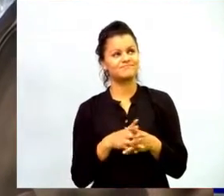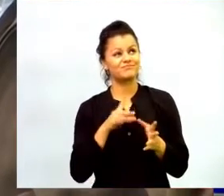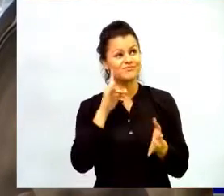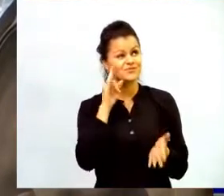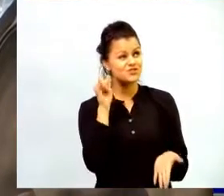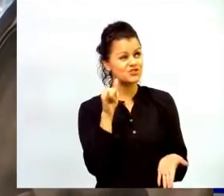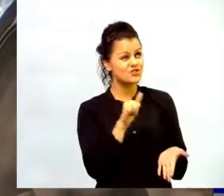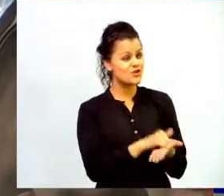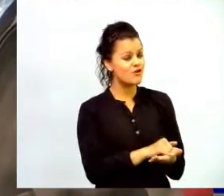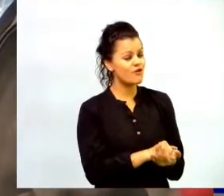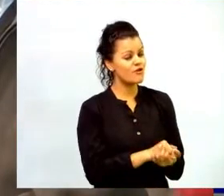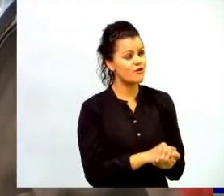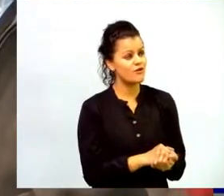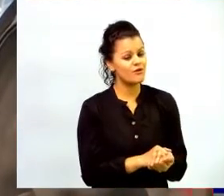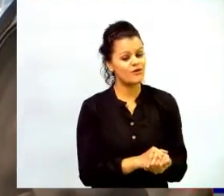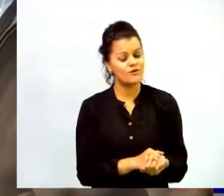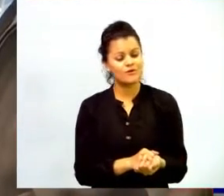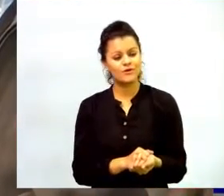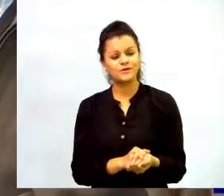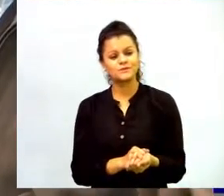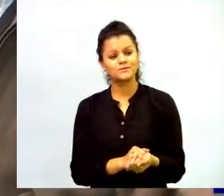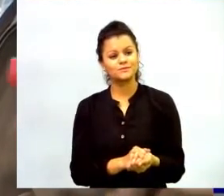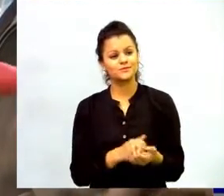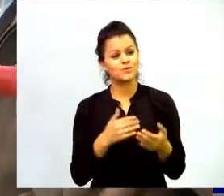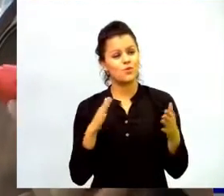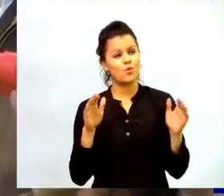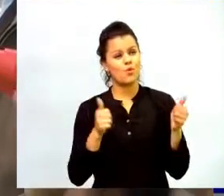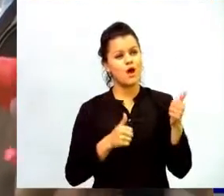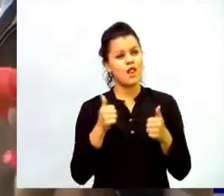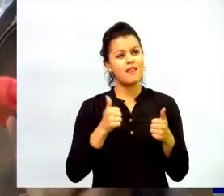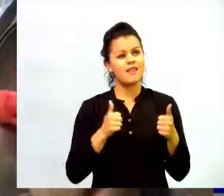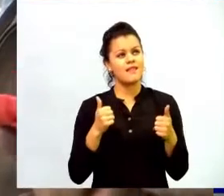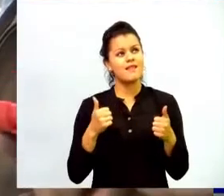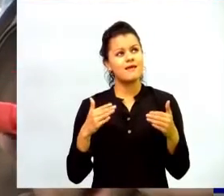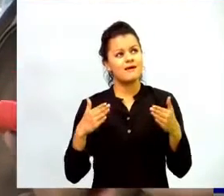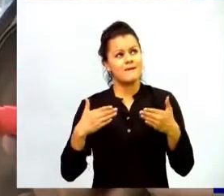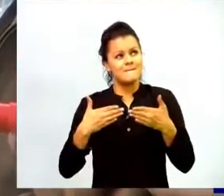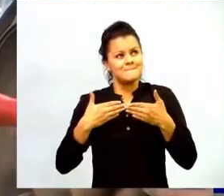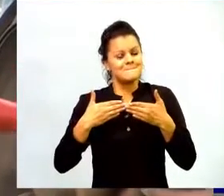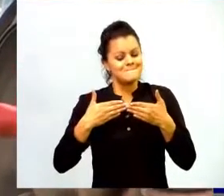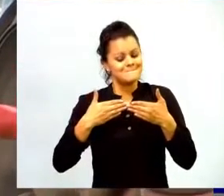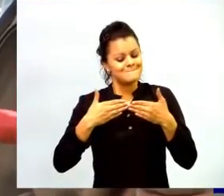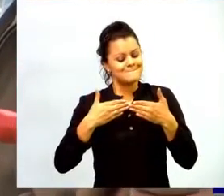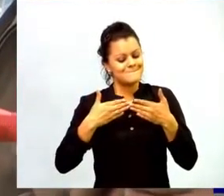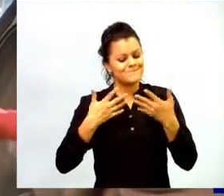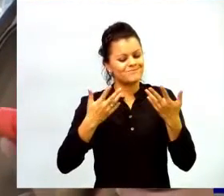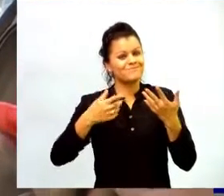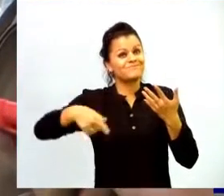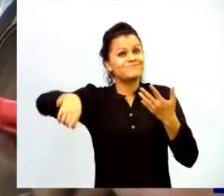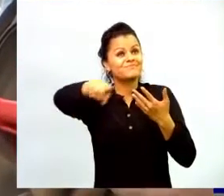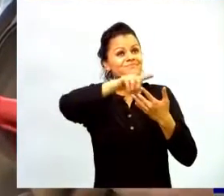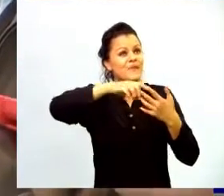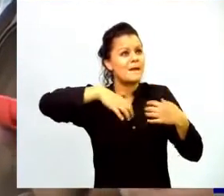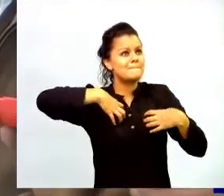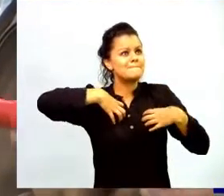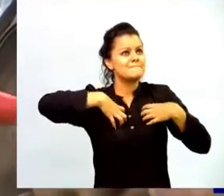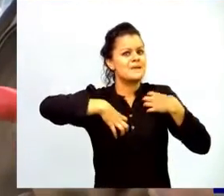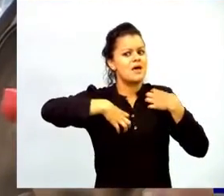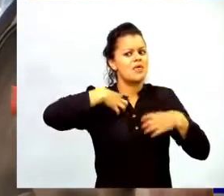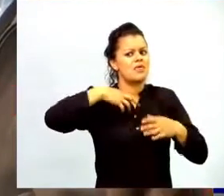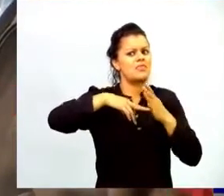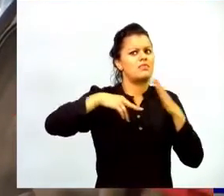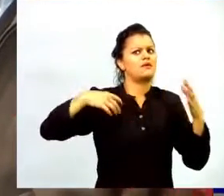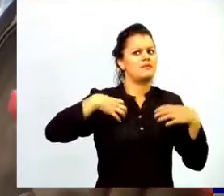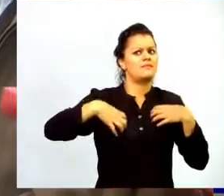que vencer todo el dicho vencer el miedo ayudar a vencer el miedo a las tecnologías definiendo unas políticas